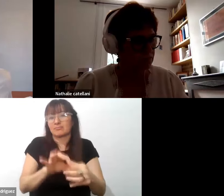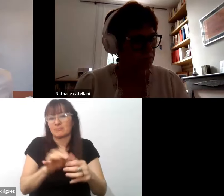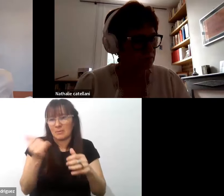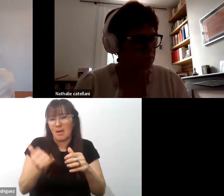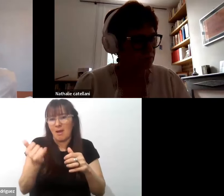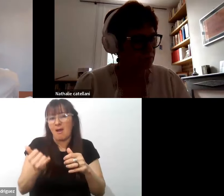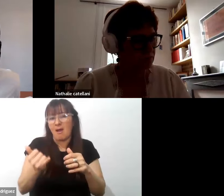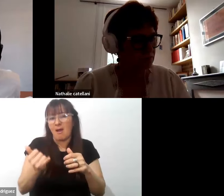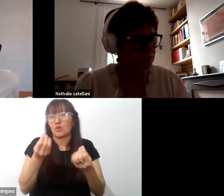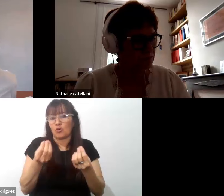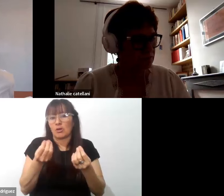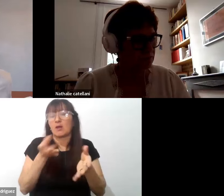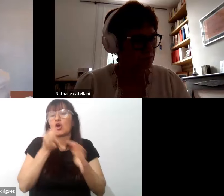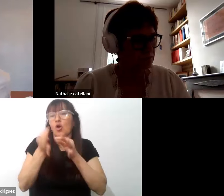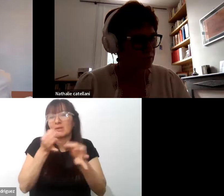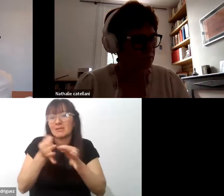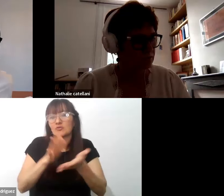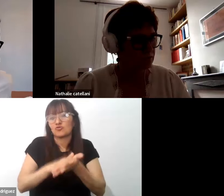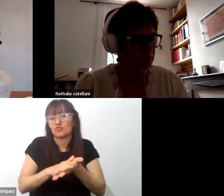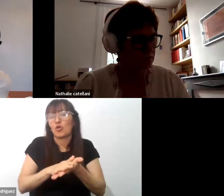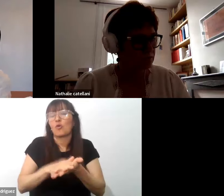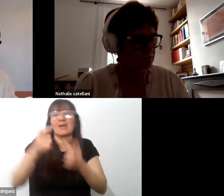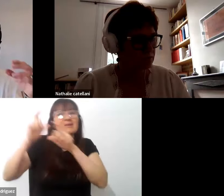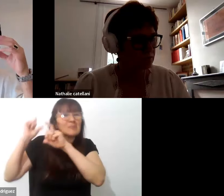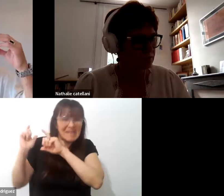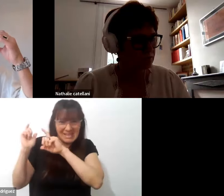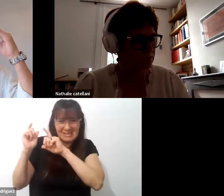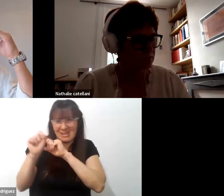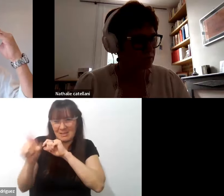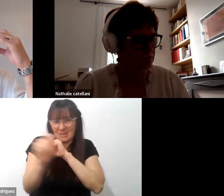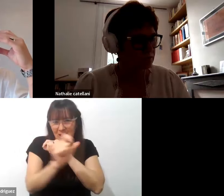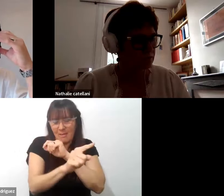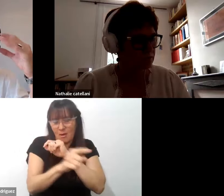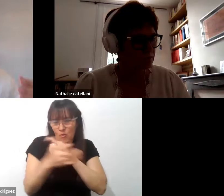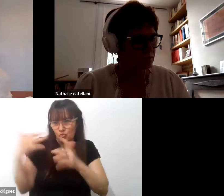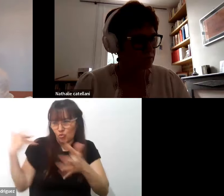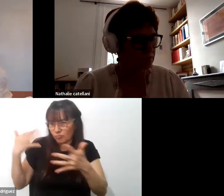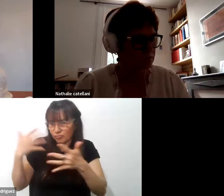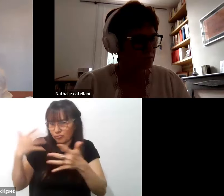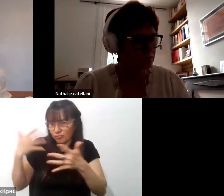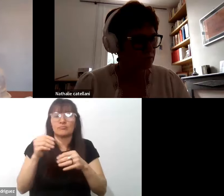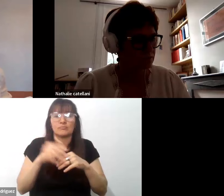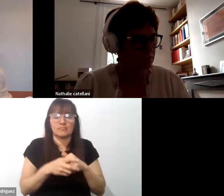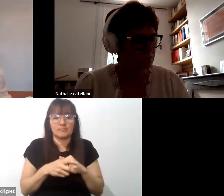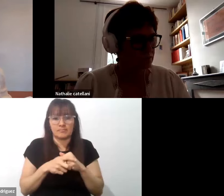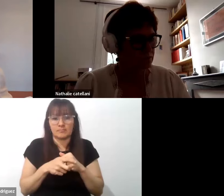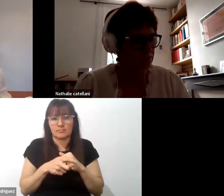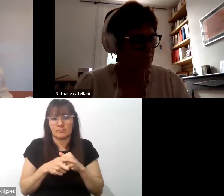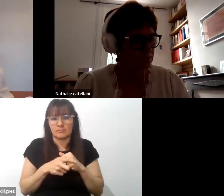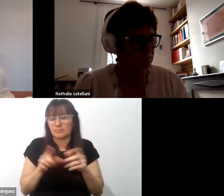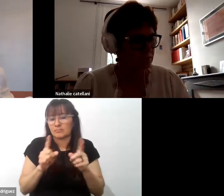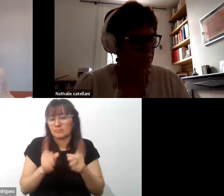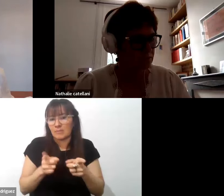conversar en el campo de la formación docente sobre las experiencias que ellos vienen llevando muchas de ellas promovidas por inclusive por por